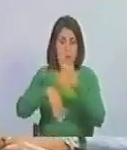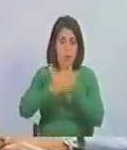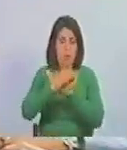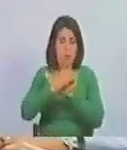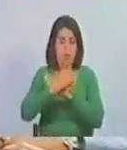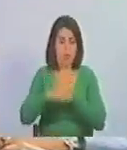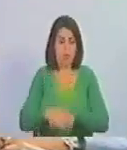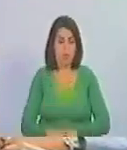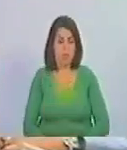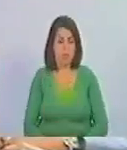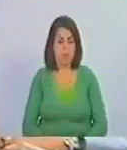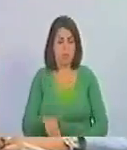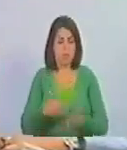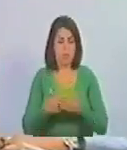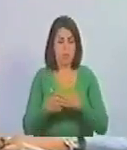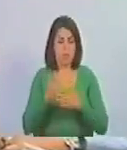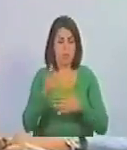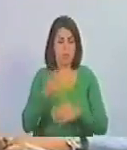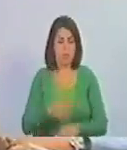hasta por aquí.